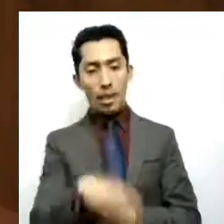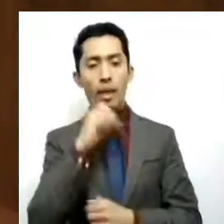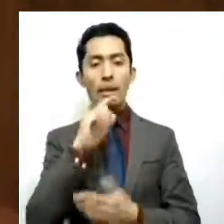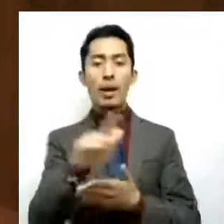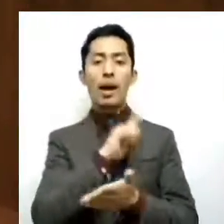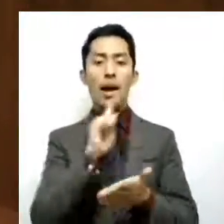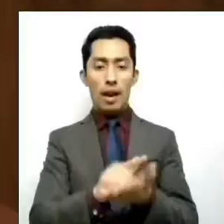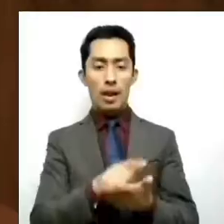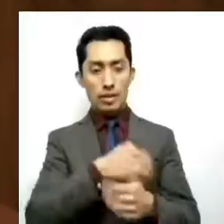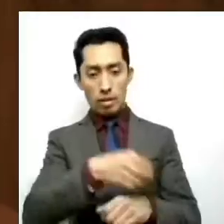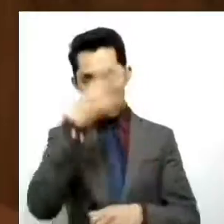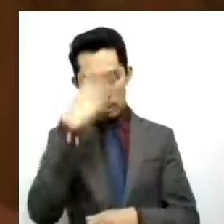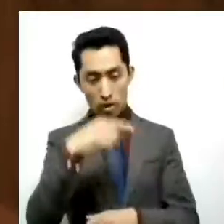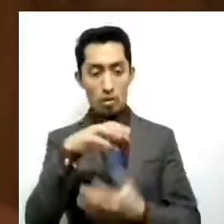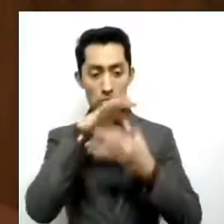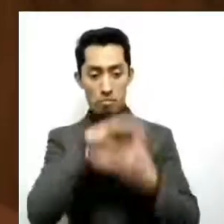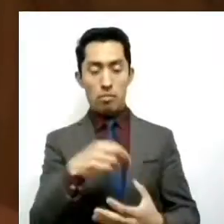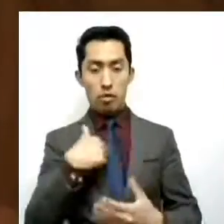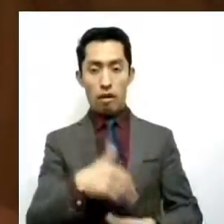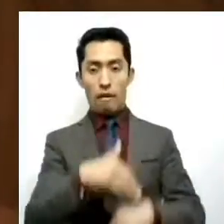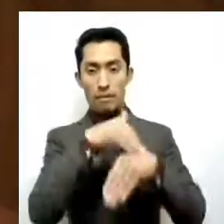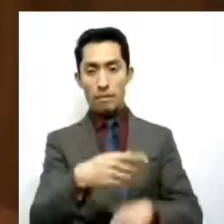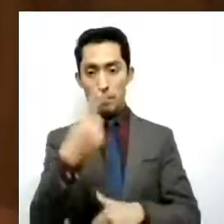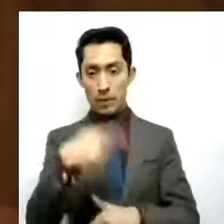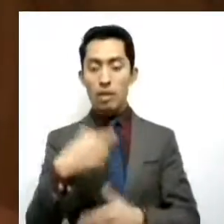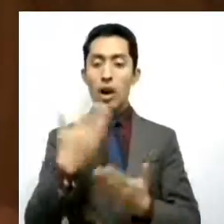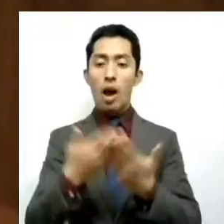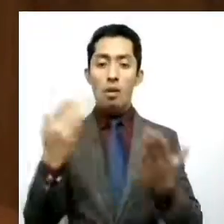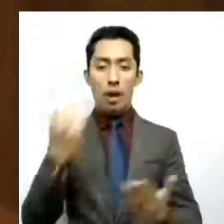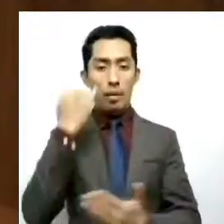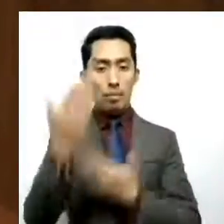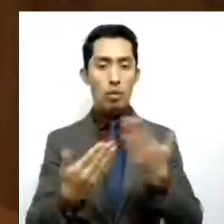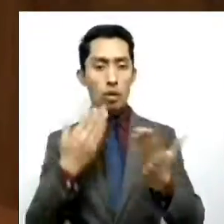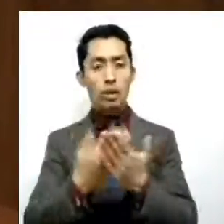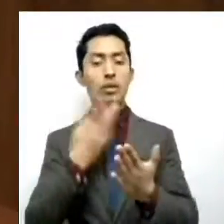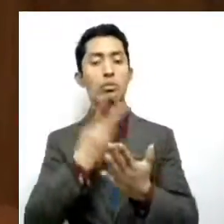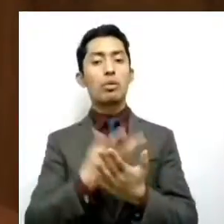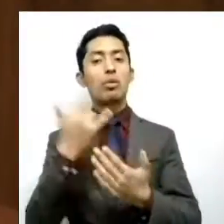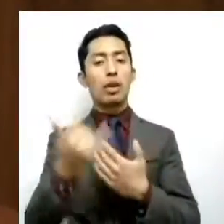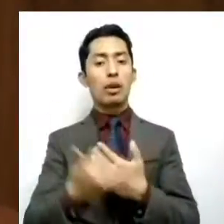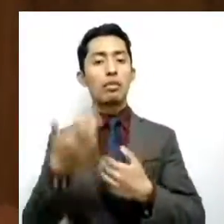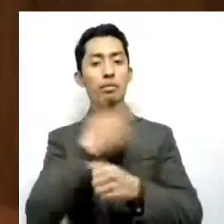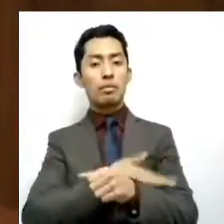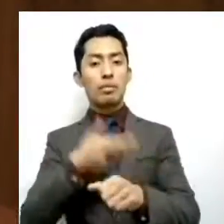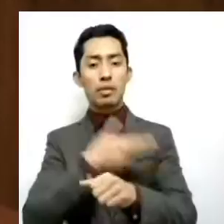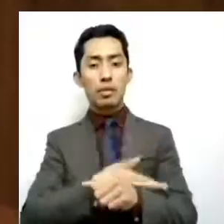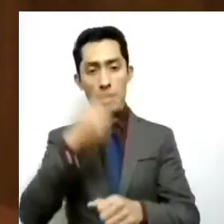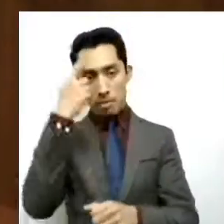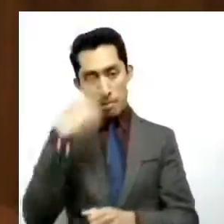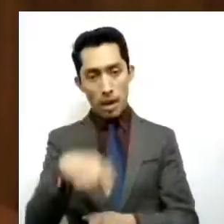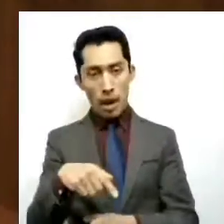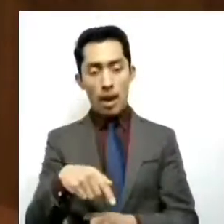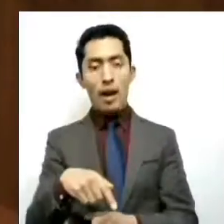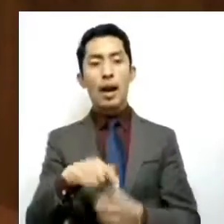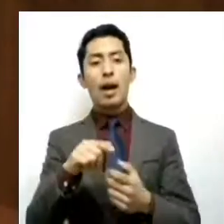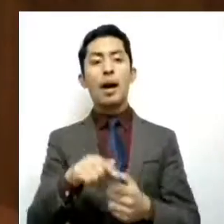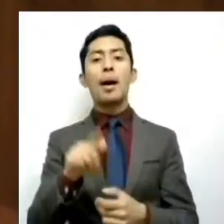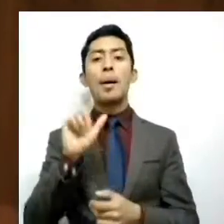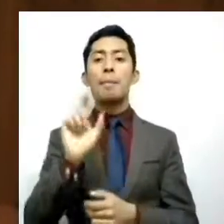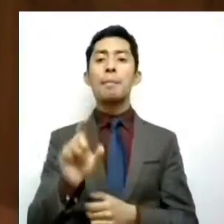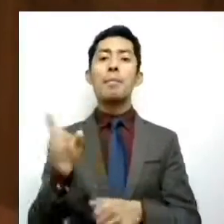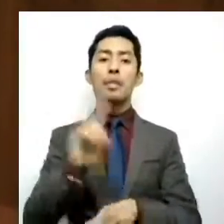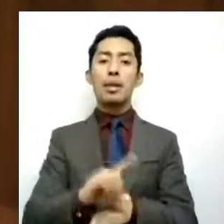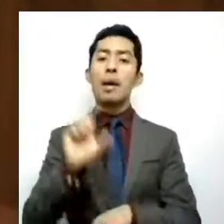confieren, presento iniciativa con proyecto de decreto para que se declare el 23 de